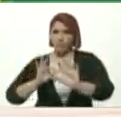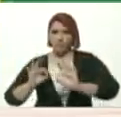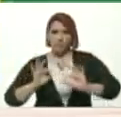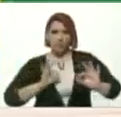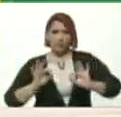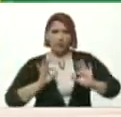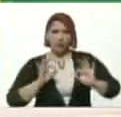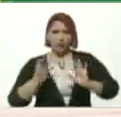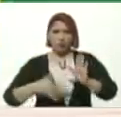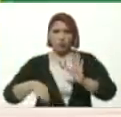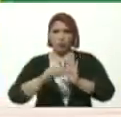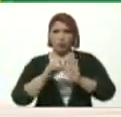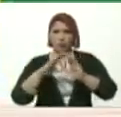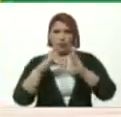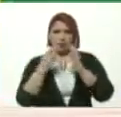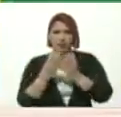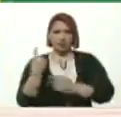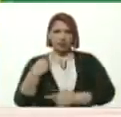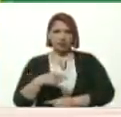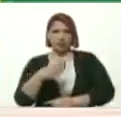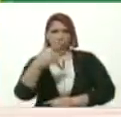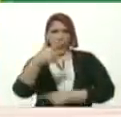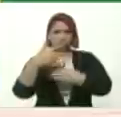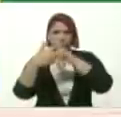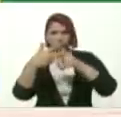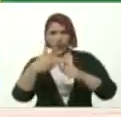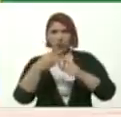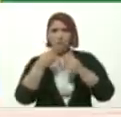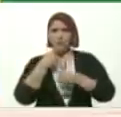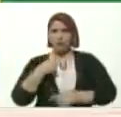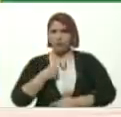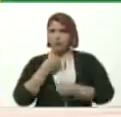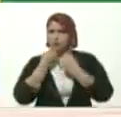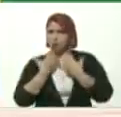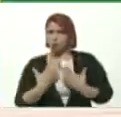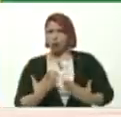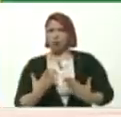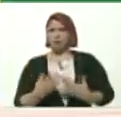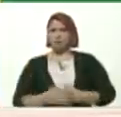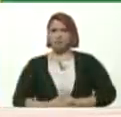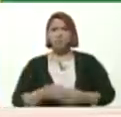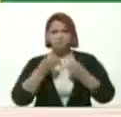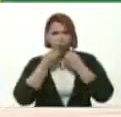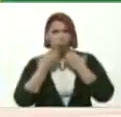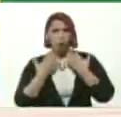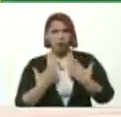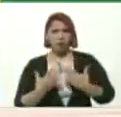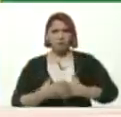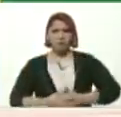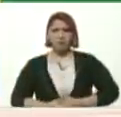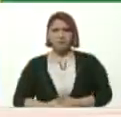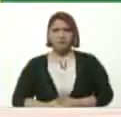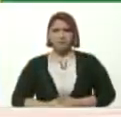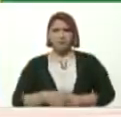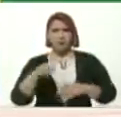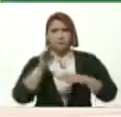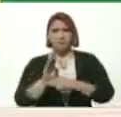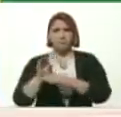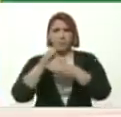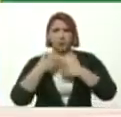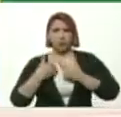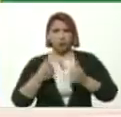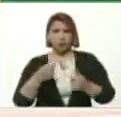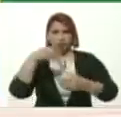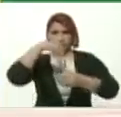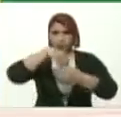Para el regreso A clase Tengo tres cuñas Me dicen que están muy buenas Muy buenas las cuñas De la bioseguridad En la